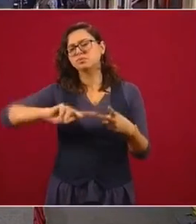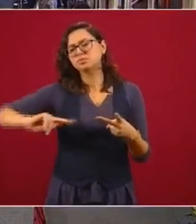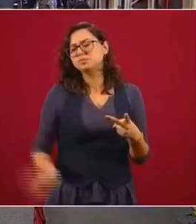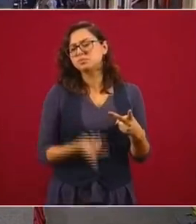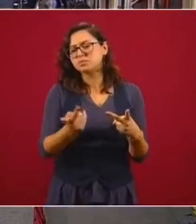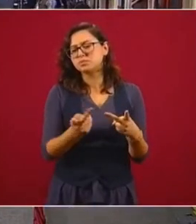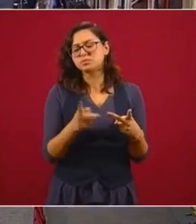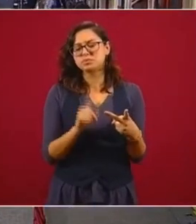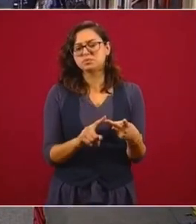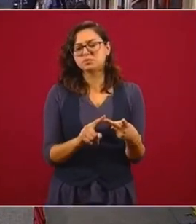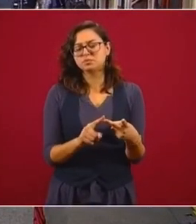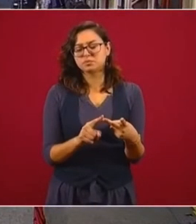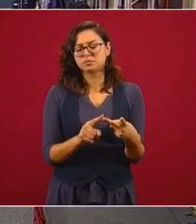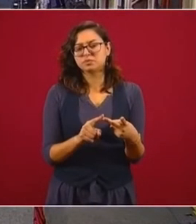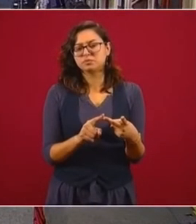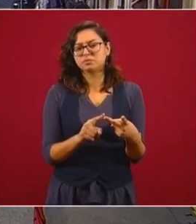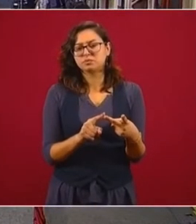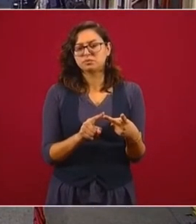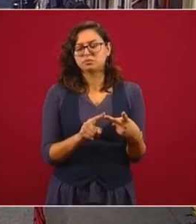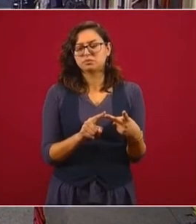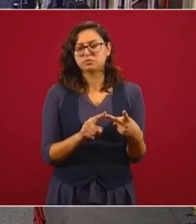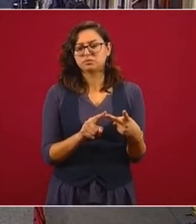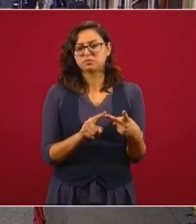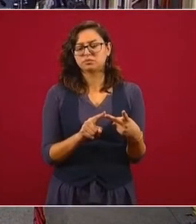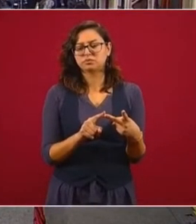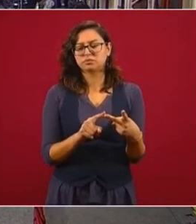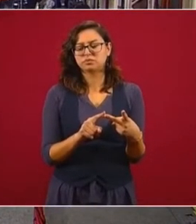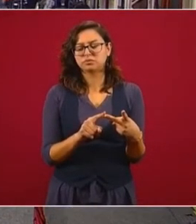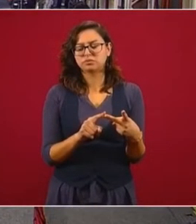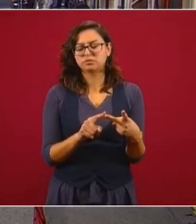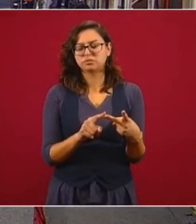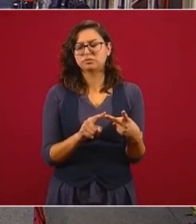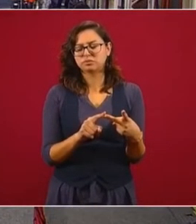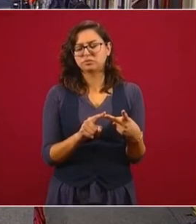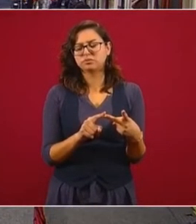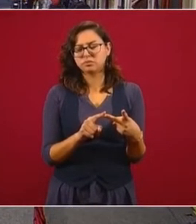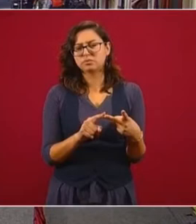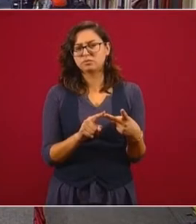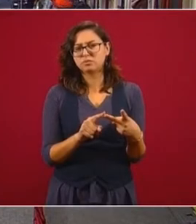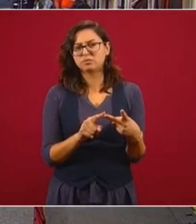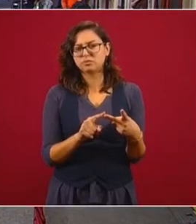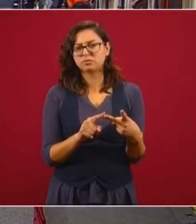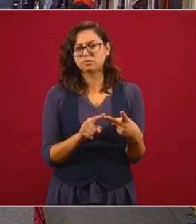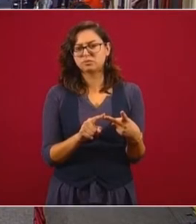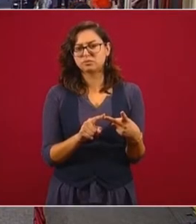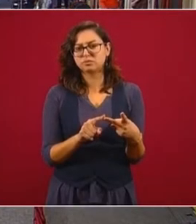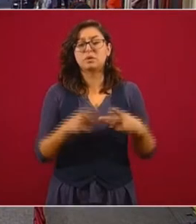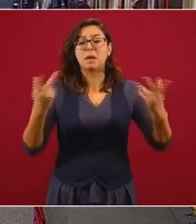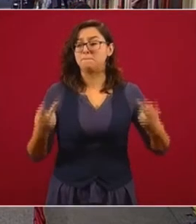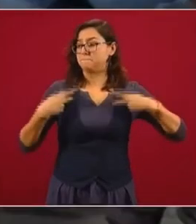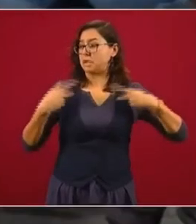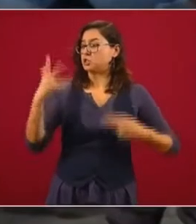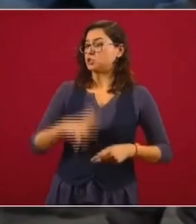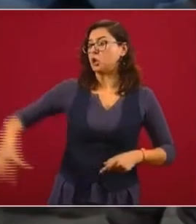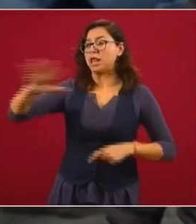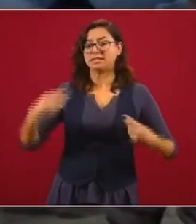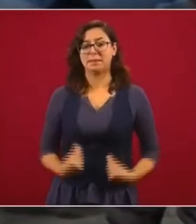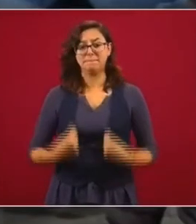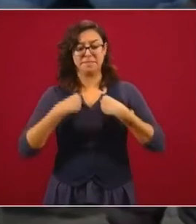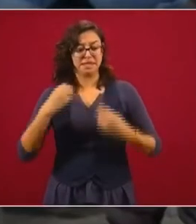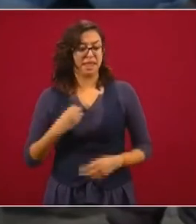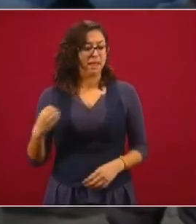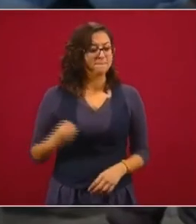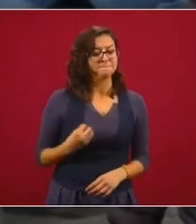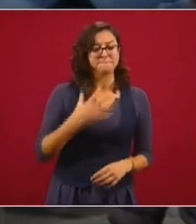Había hablado usted sobre los indicadores de medición para determinar el grado de bienestar de la población, que podría